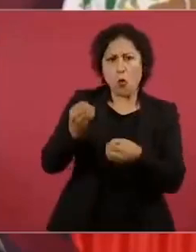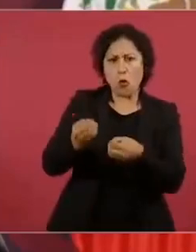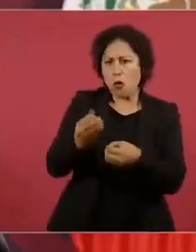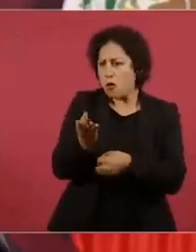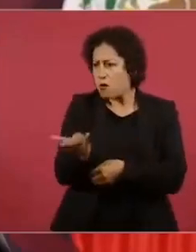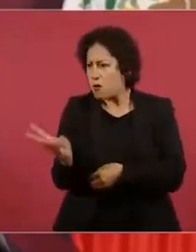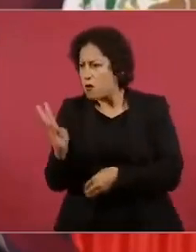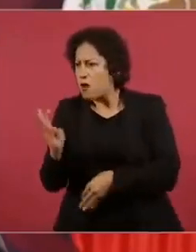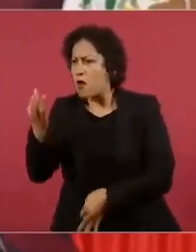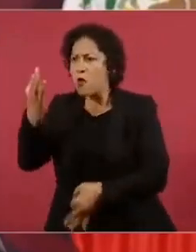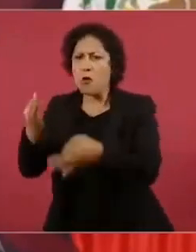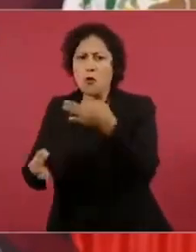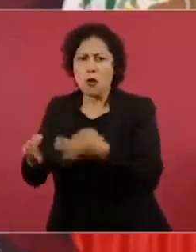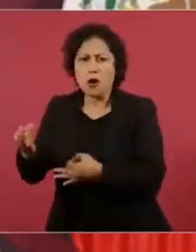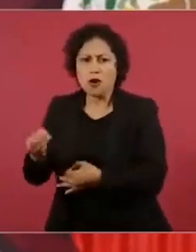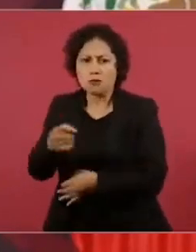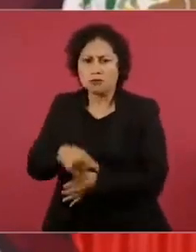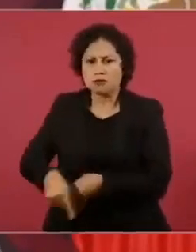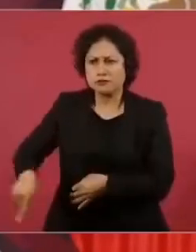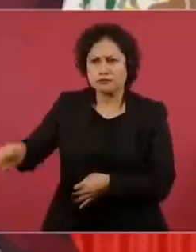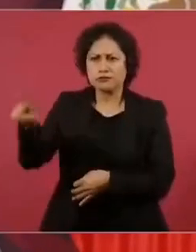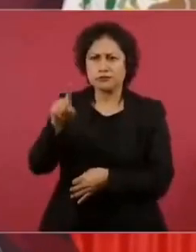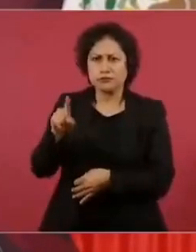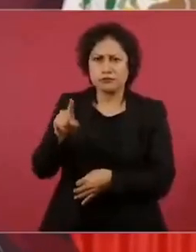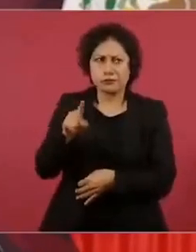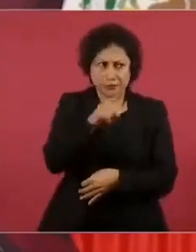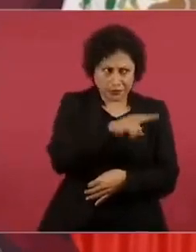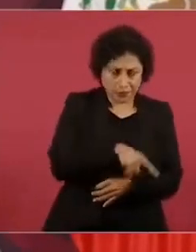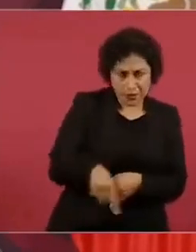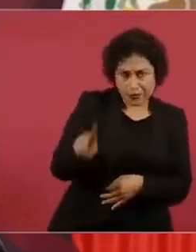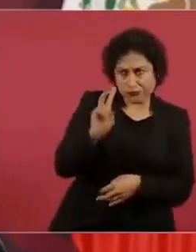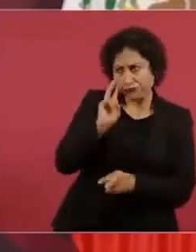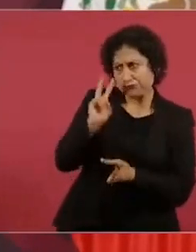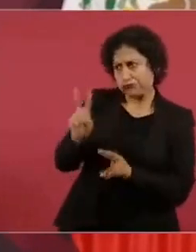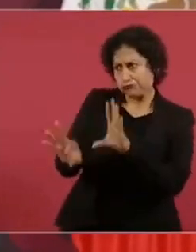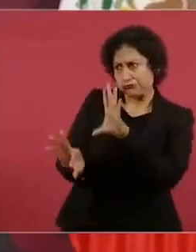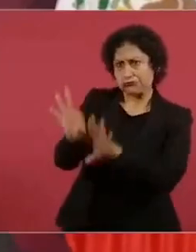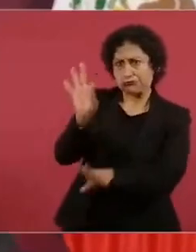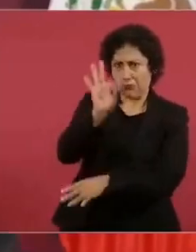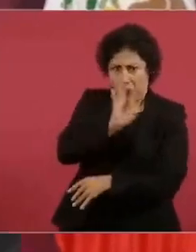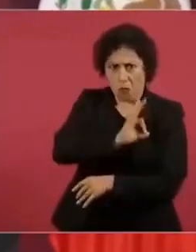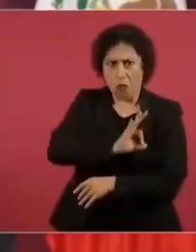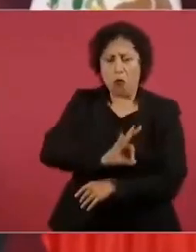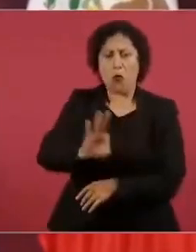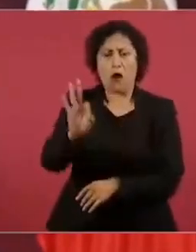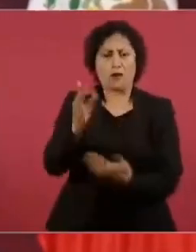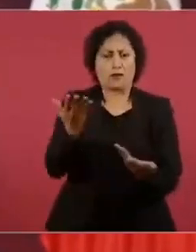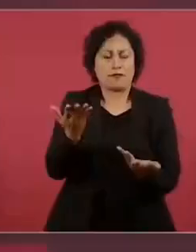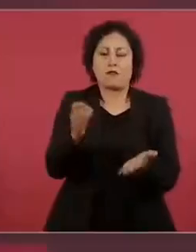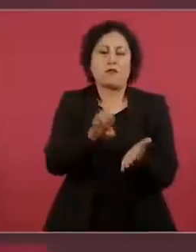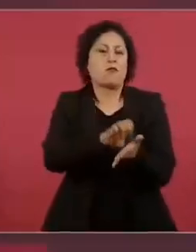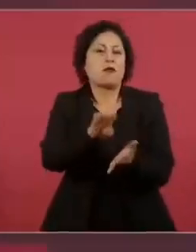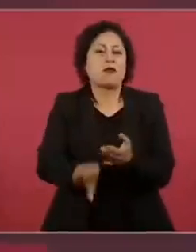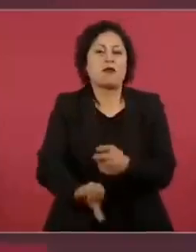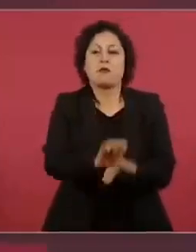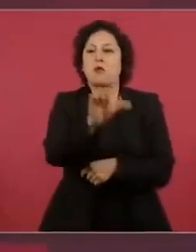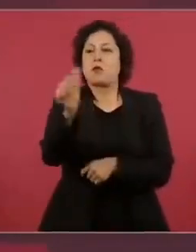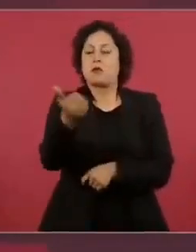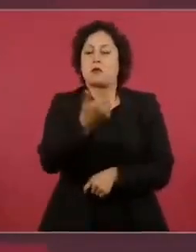Hay un procedimiento en todos los casos para elegir presidentes municipales, para elegir